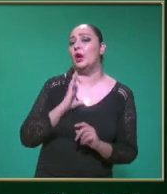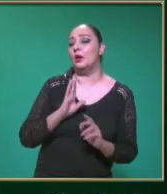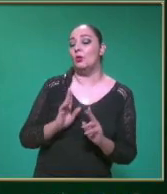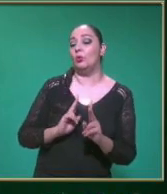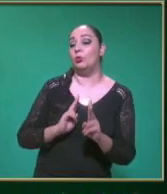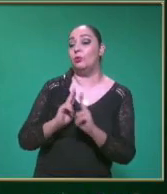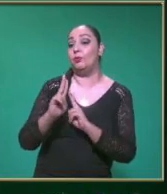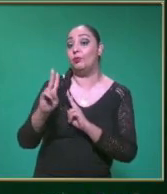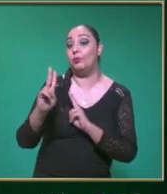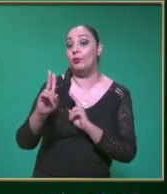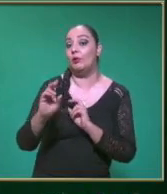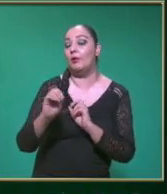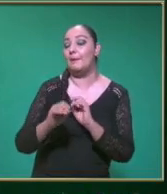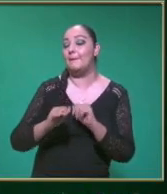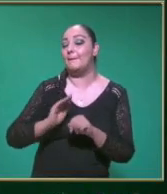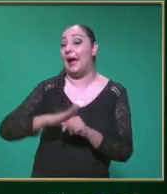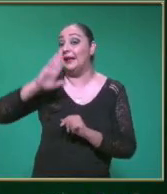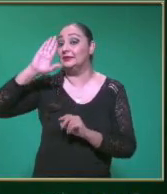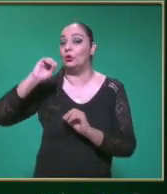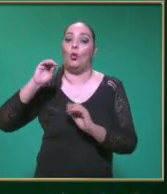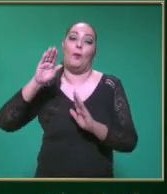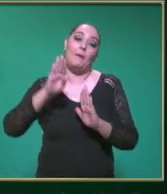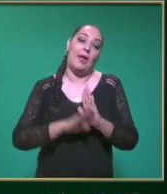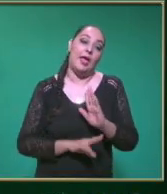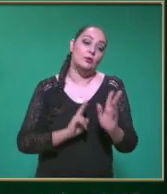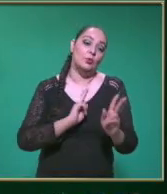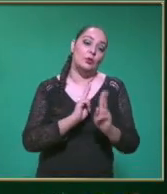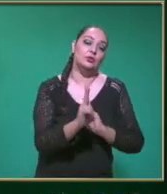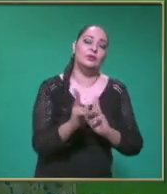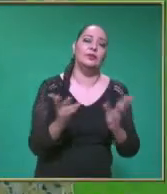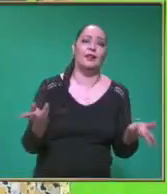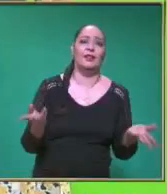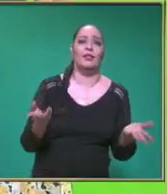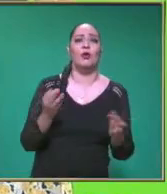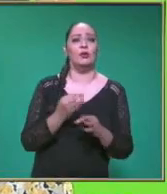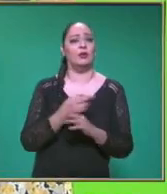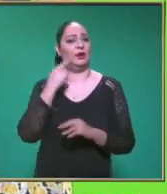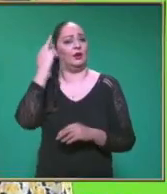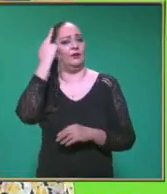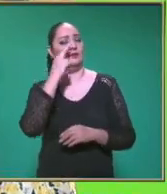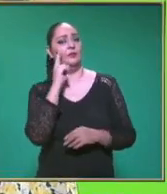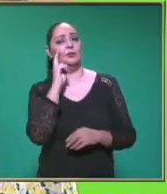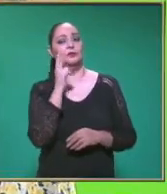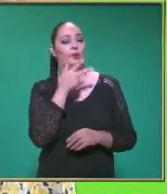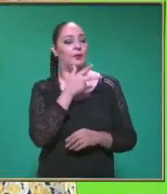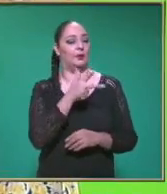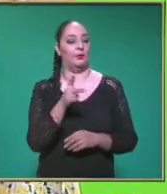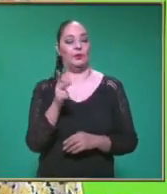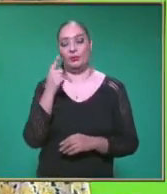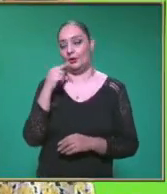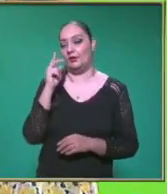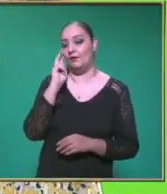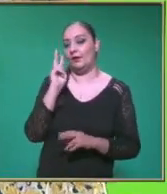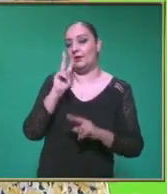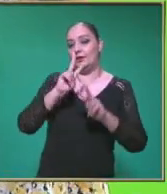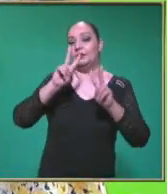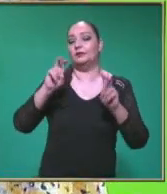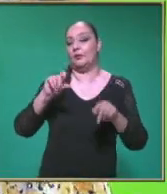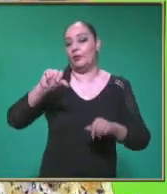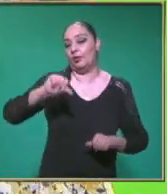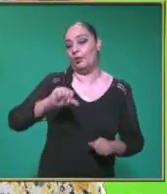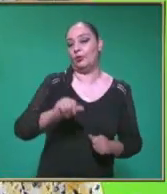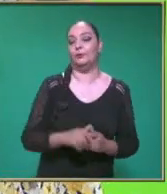O disminuye La velocidad Con esa idea ¿Qué te parece maestra? Si observamos El siguiente video Para continuar Con el tema Del día de hoy